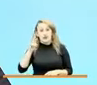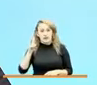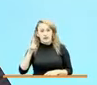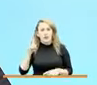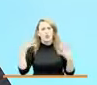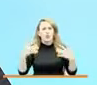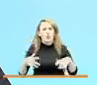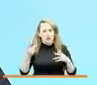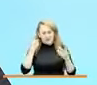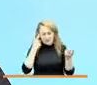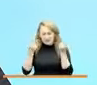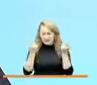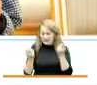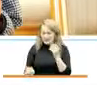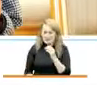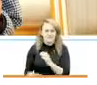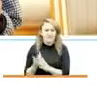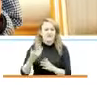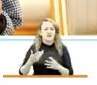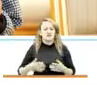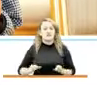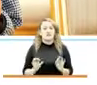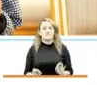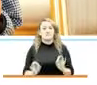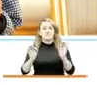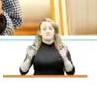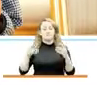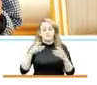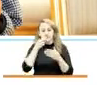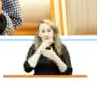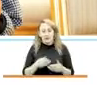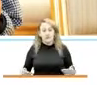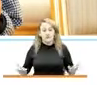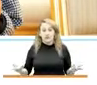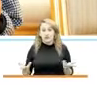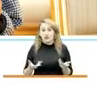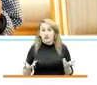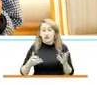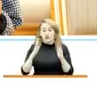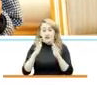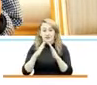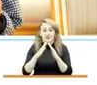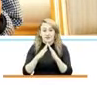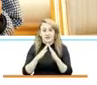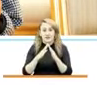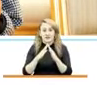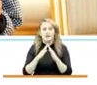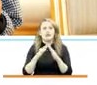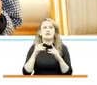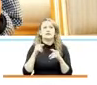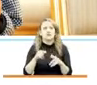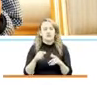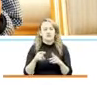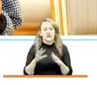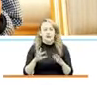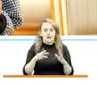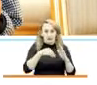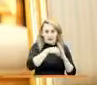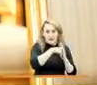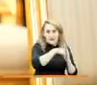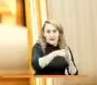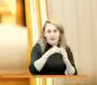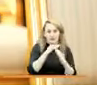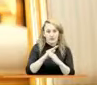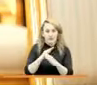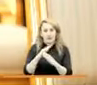para garantizar el bienestar de la niñez desde las casas, en el marco de ese aislamiento preventivo obligatorio